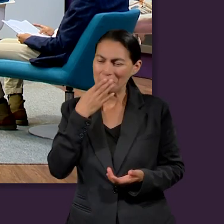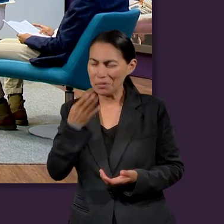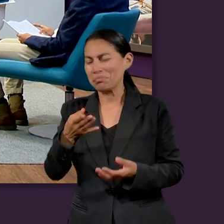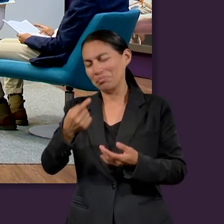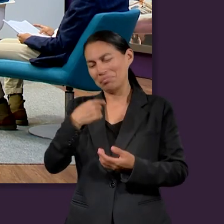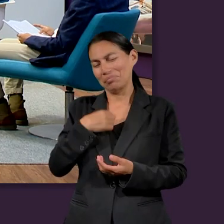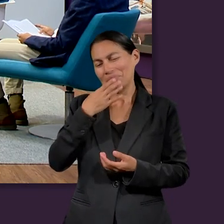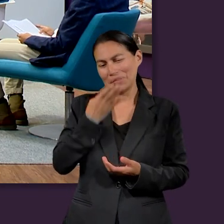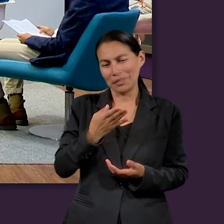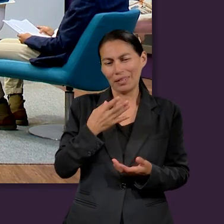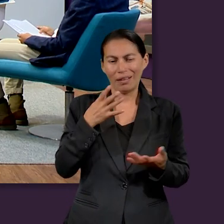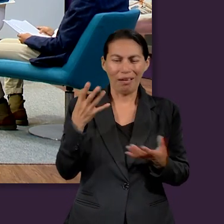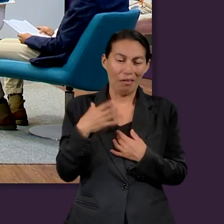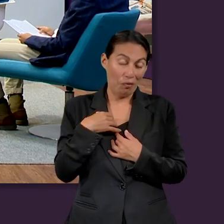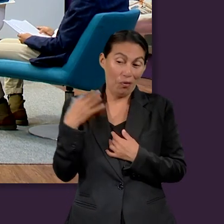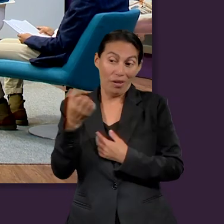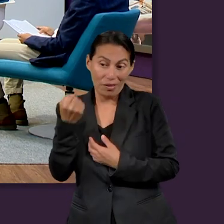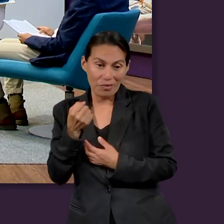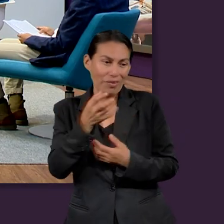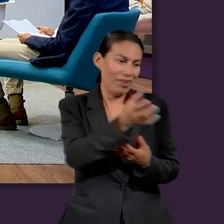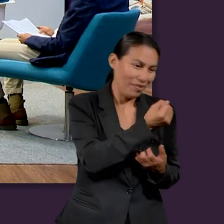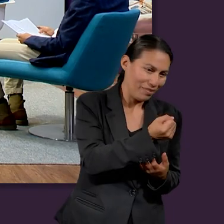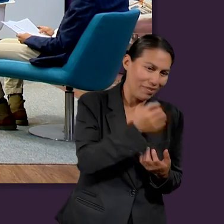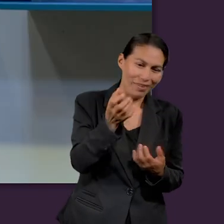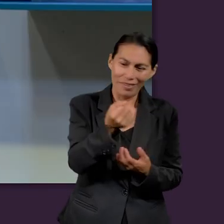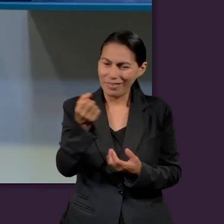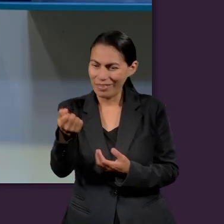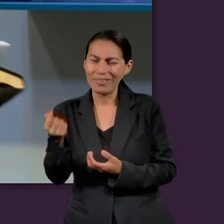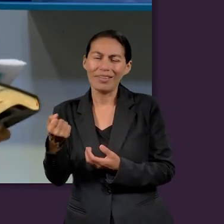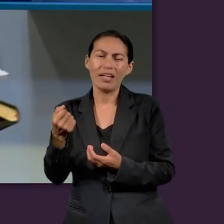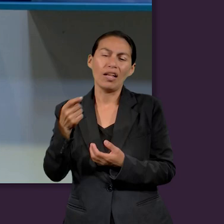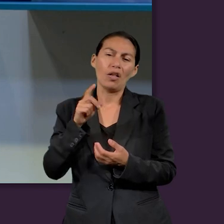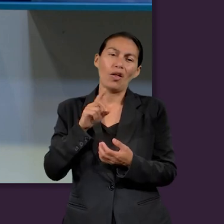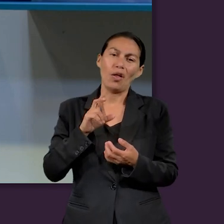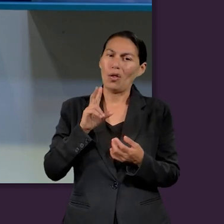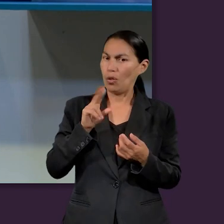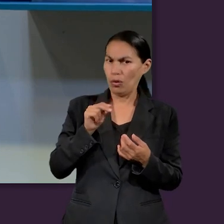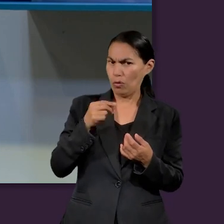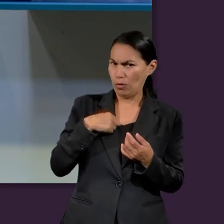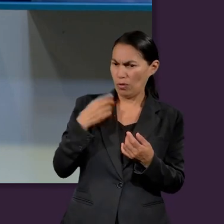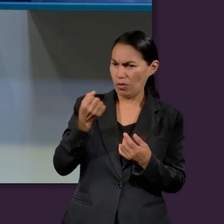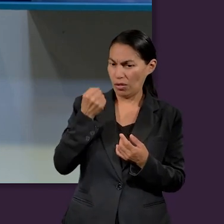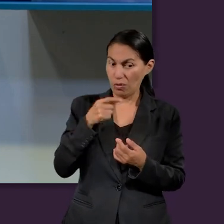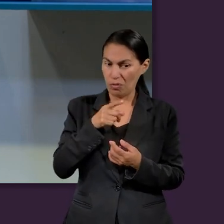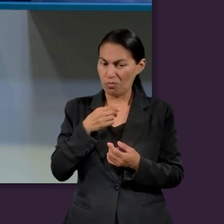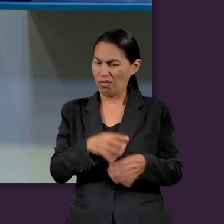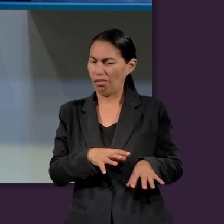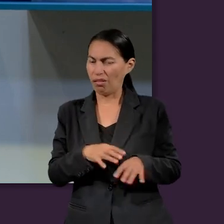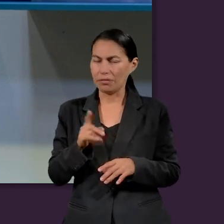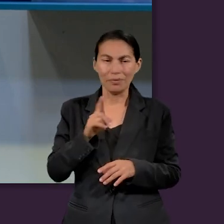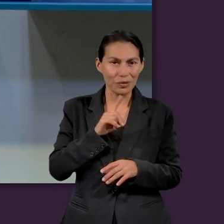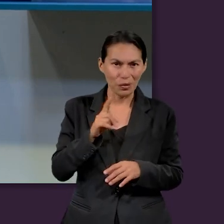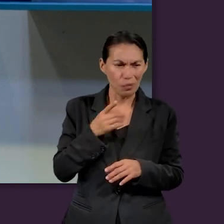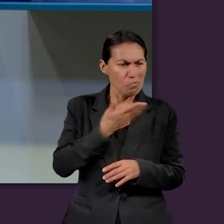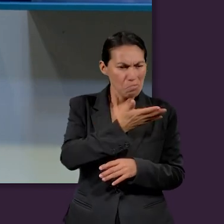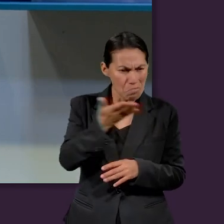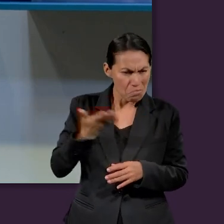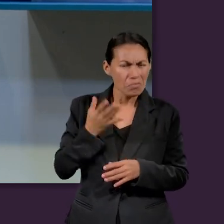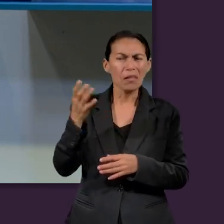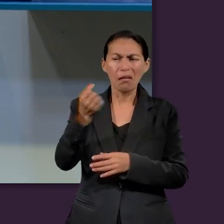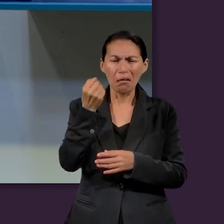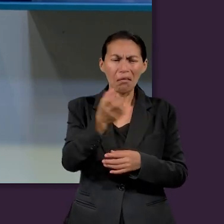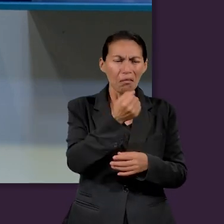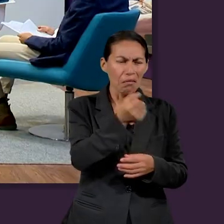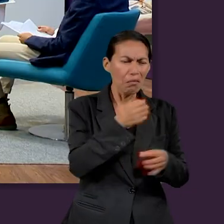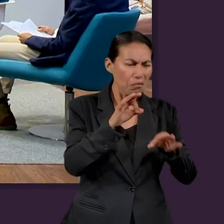si te va bien a ti, me va bien a mí. Entonces es un ganar-ganar, no es un yo gano y tú pierdes. Estamos siempre